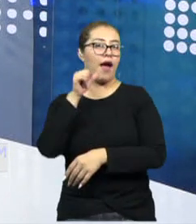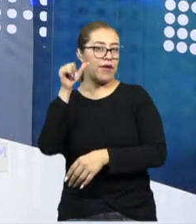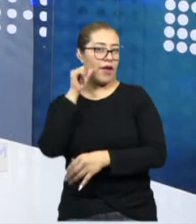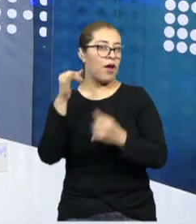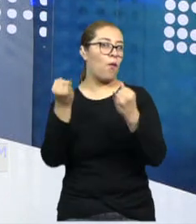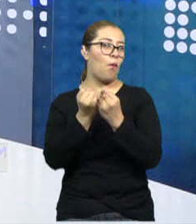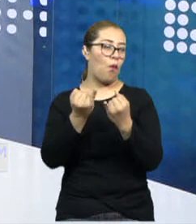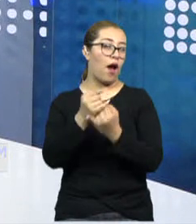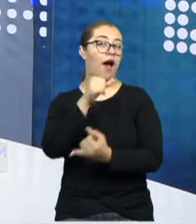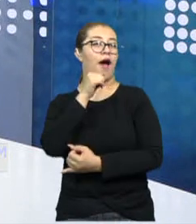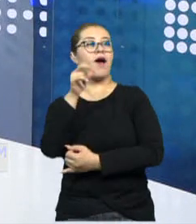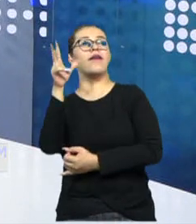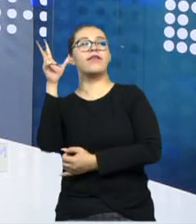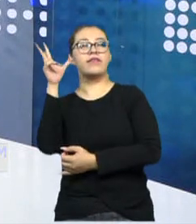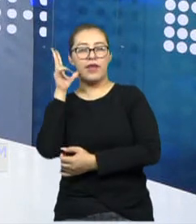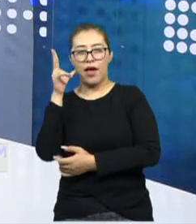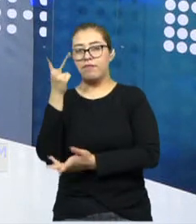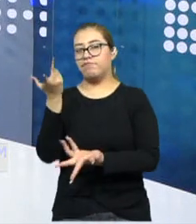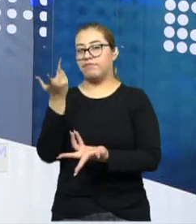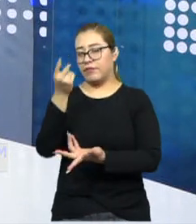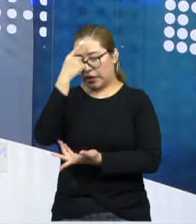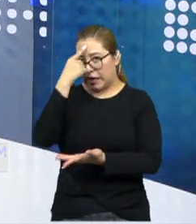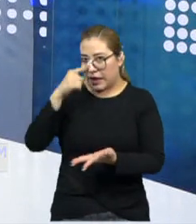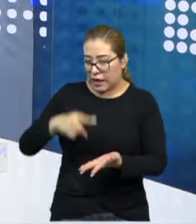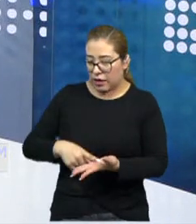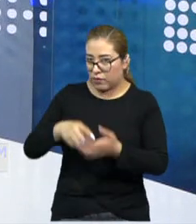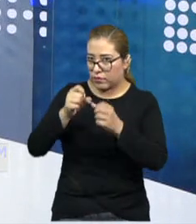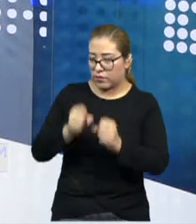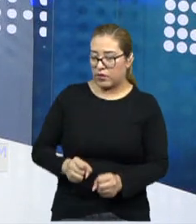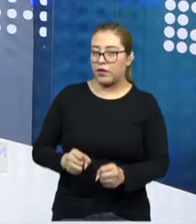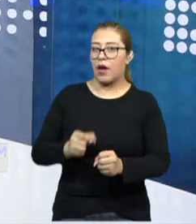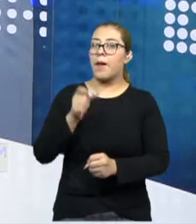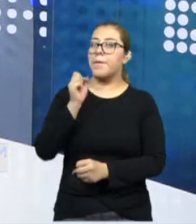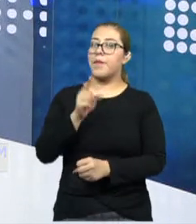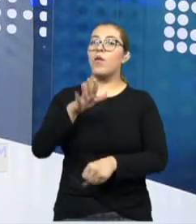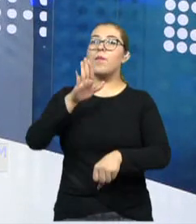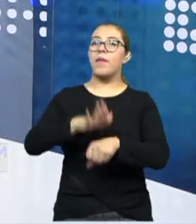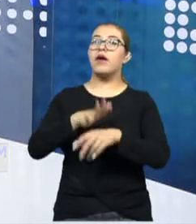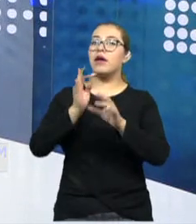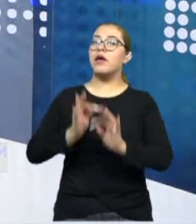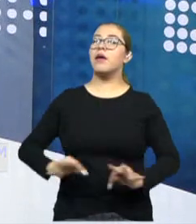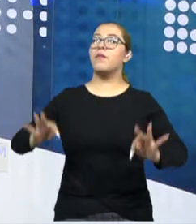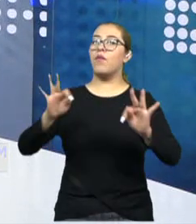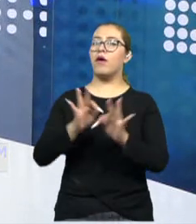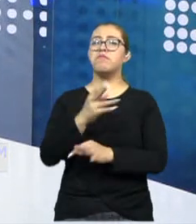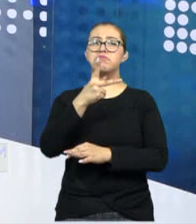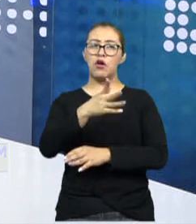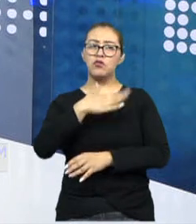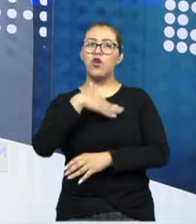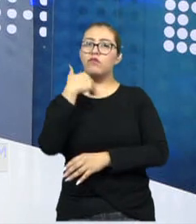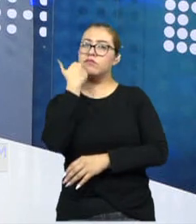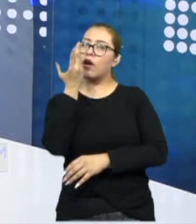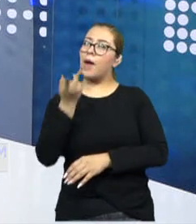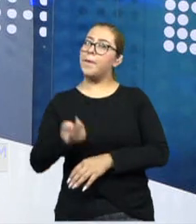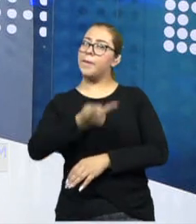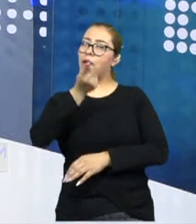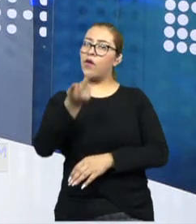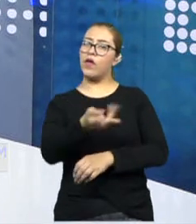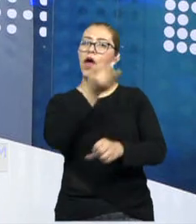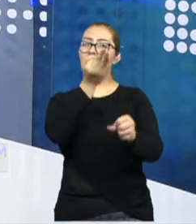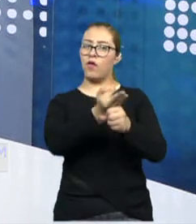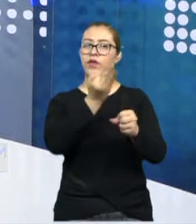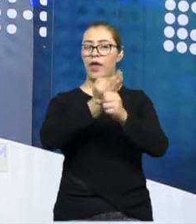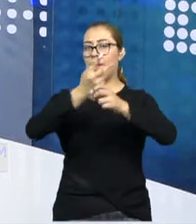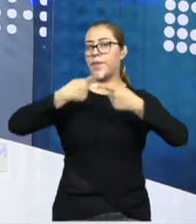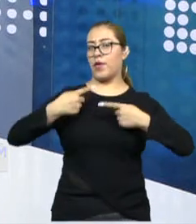Antier, si no me equivoco, empezó a tomar mayor importancia. Pero lo quiero tocar contigo en este momento para el Auditorio de